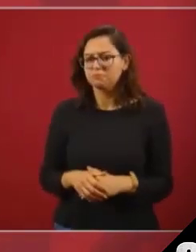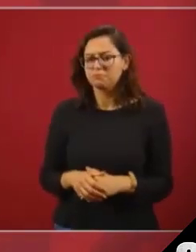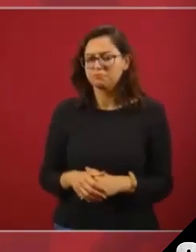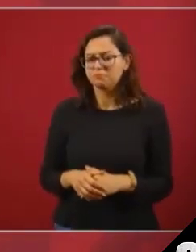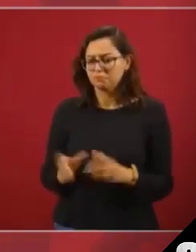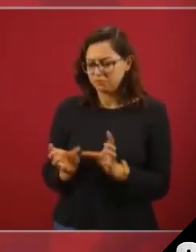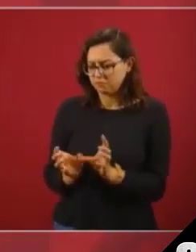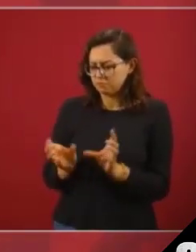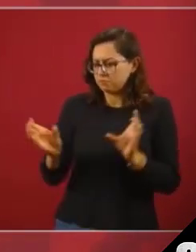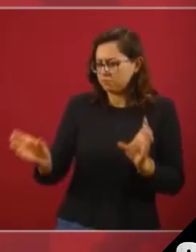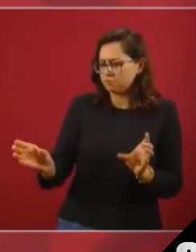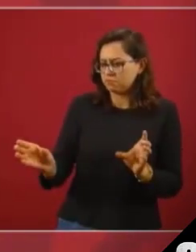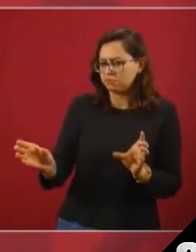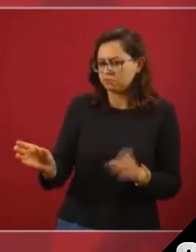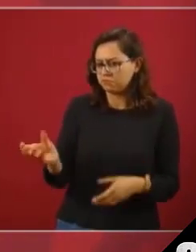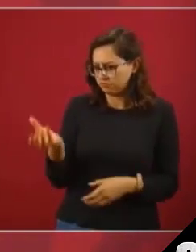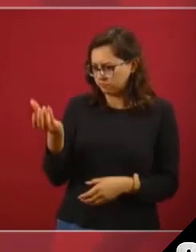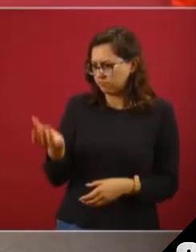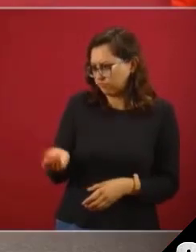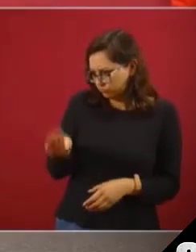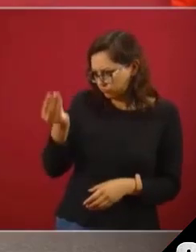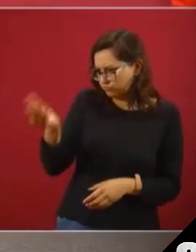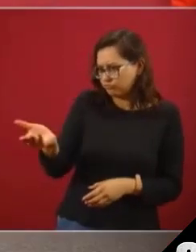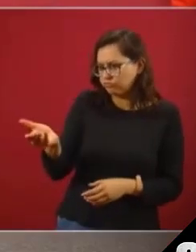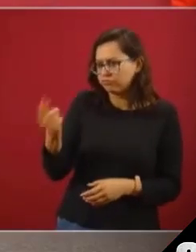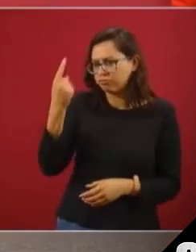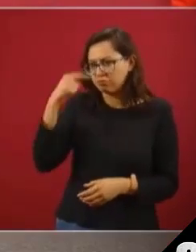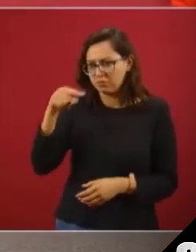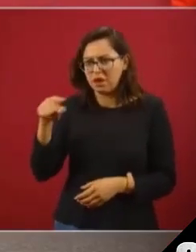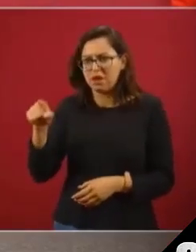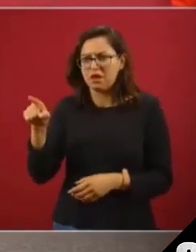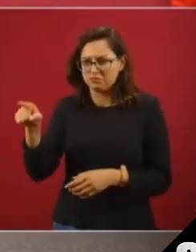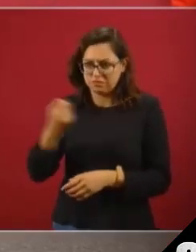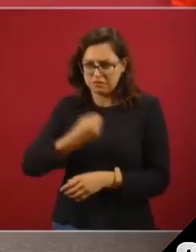para salud,